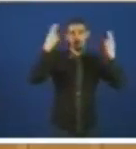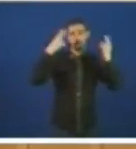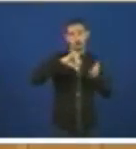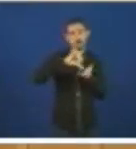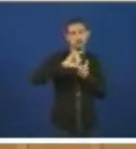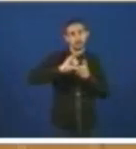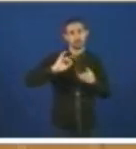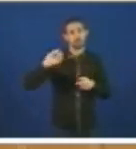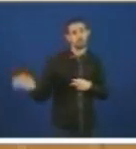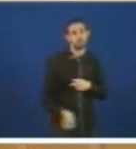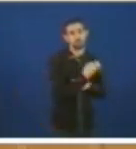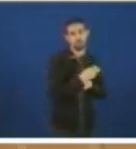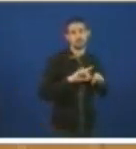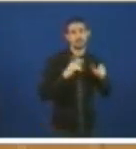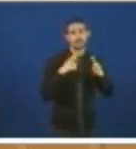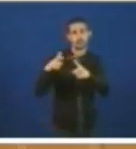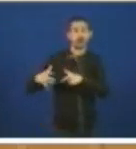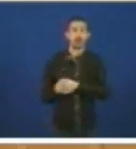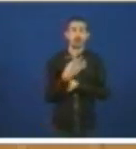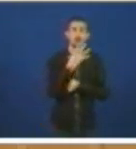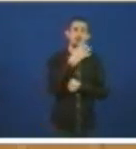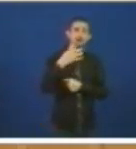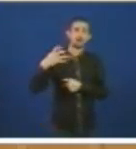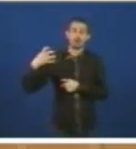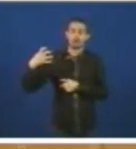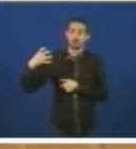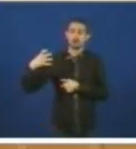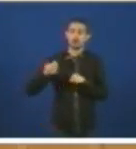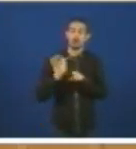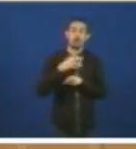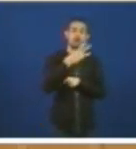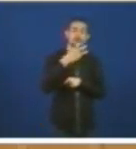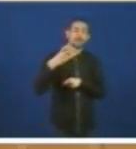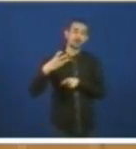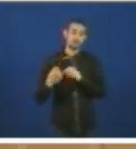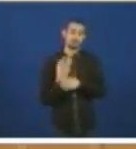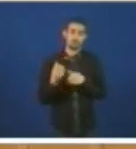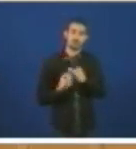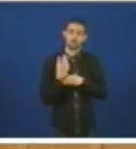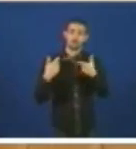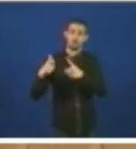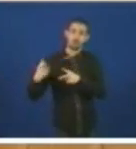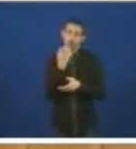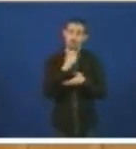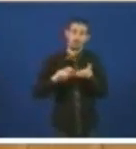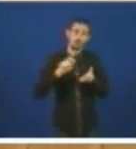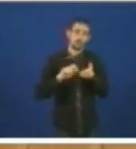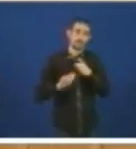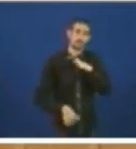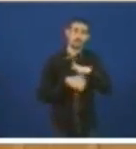do Estado, en outros territorios, en concreto ten 4 centros, ou 3 centros productivos, mellor dito, e as oficinas centrais de Madrid.